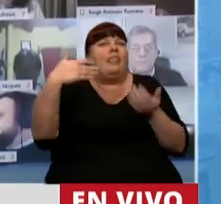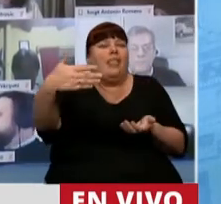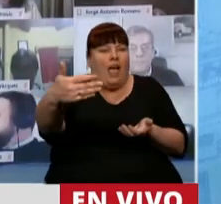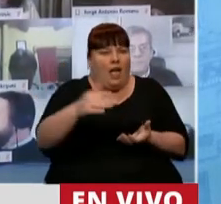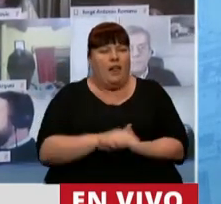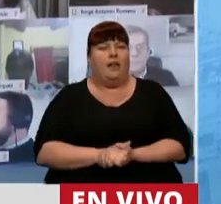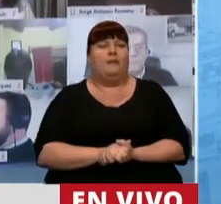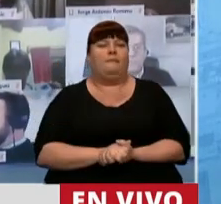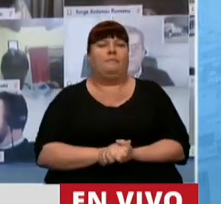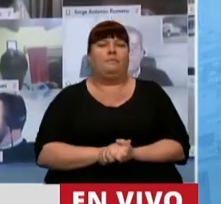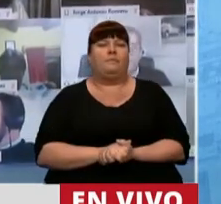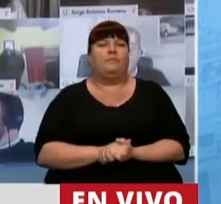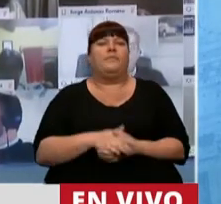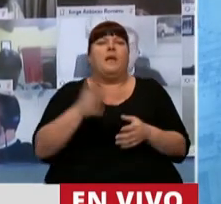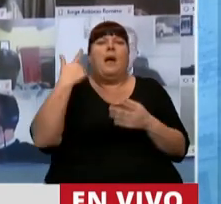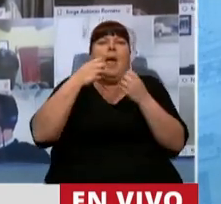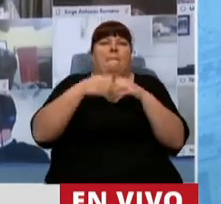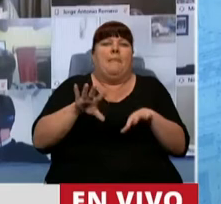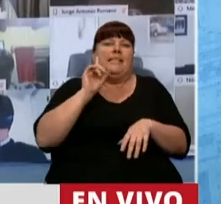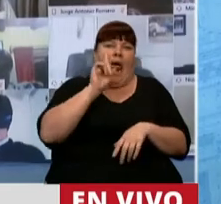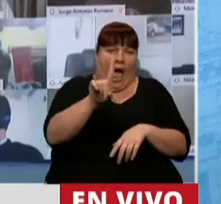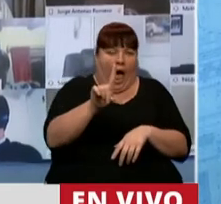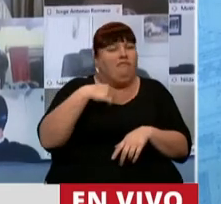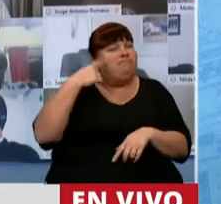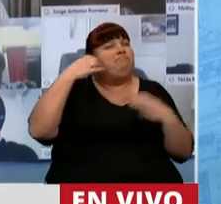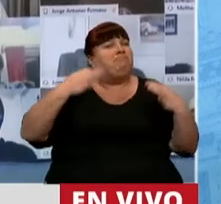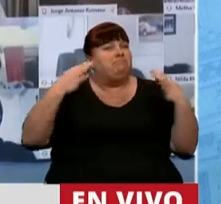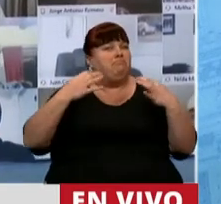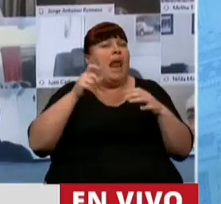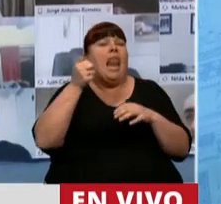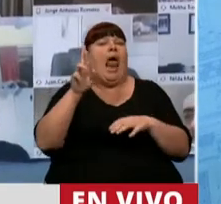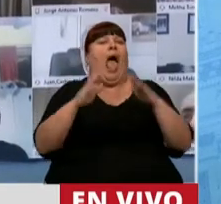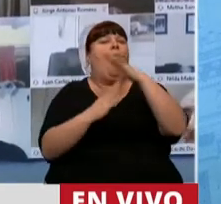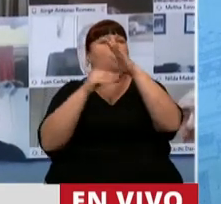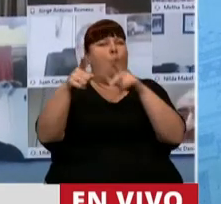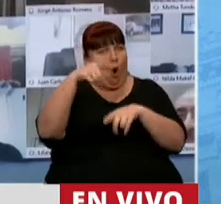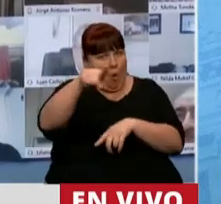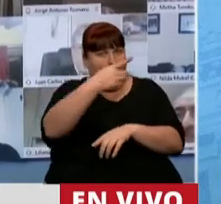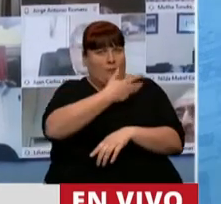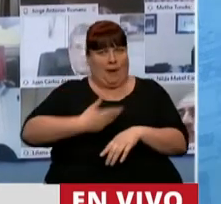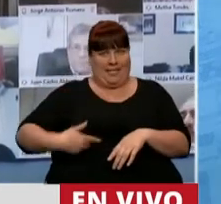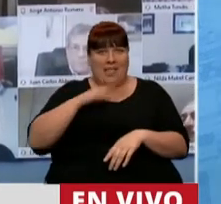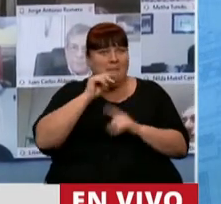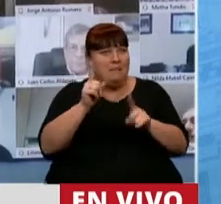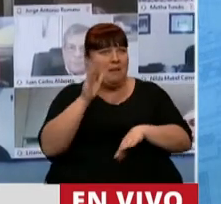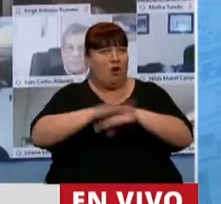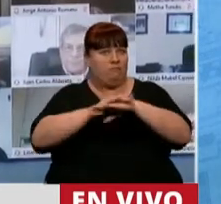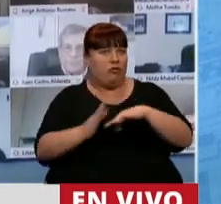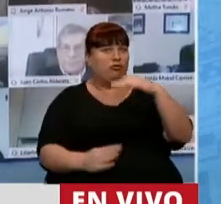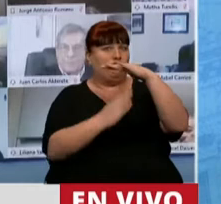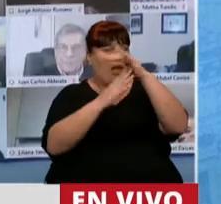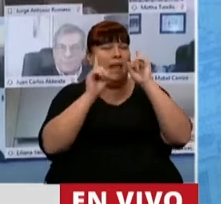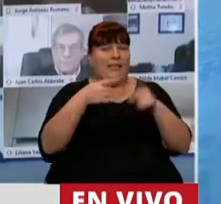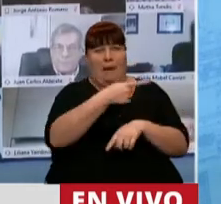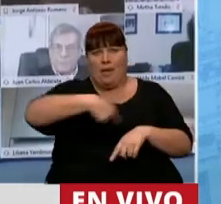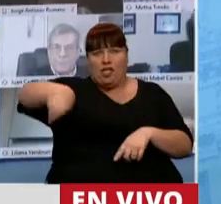de que iba a comenzar a las 13, confiando en la labor parlamentaria que usted conduce, presidente, y